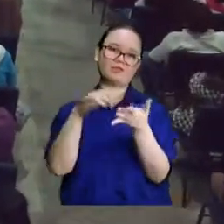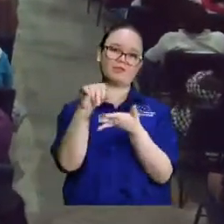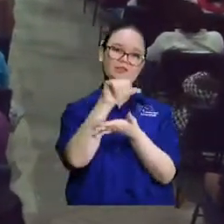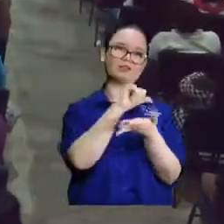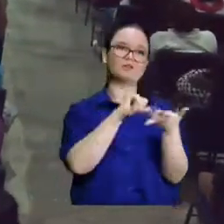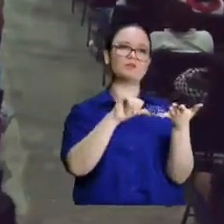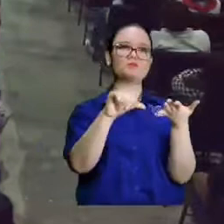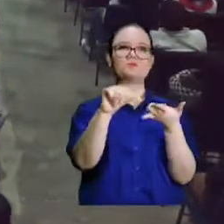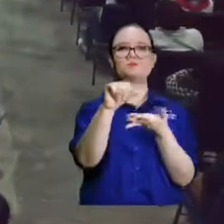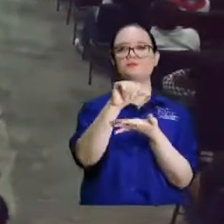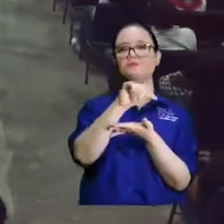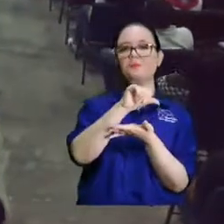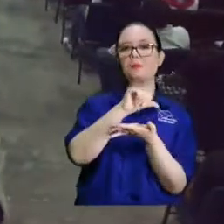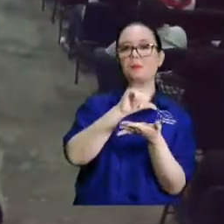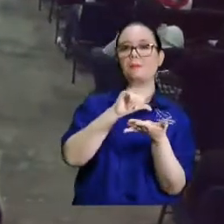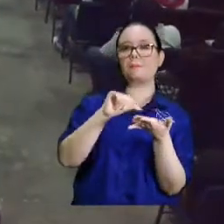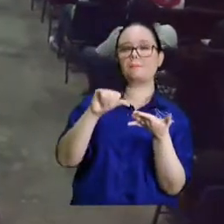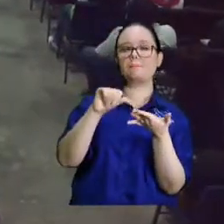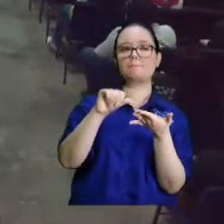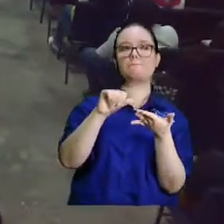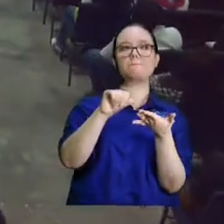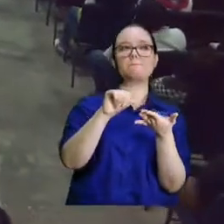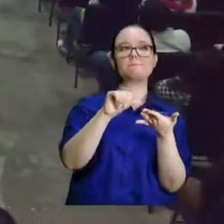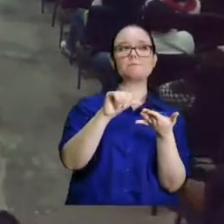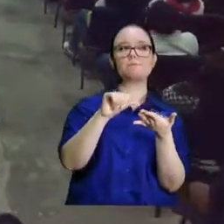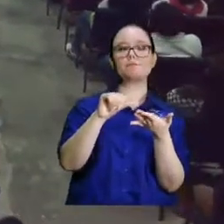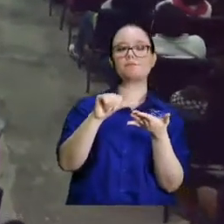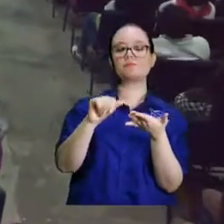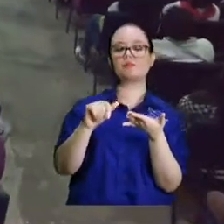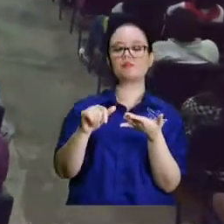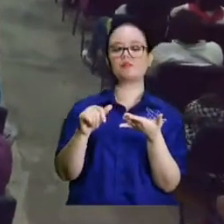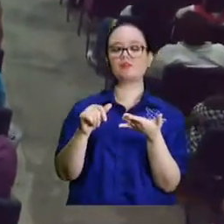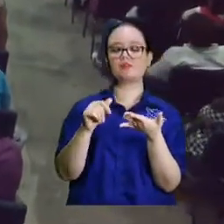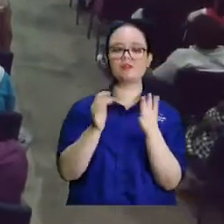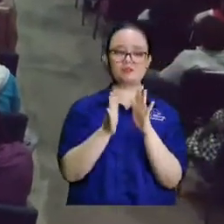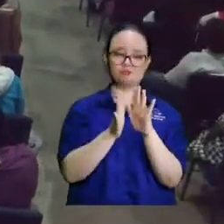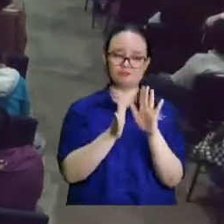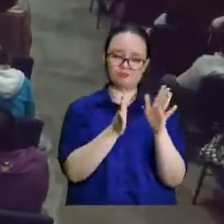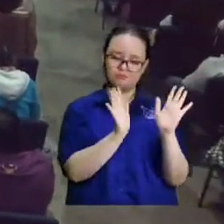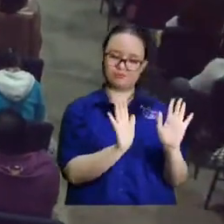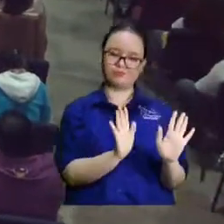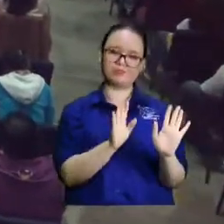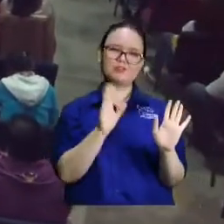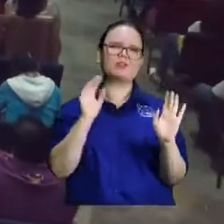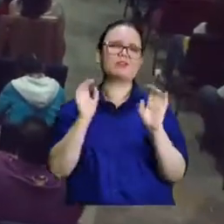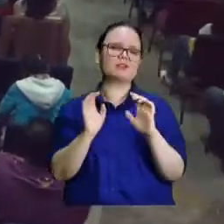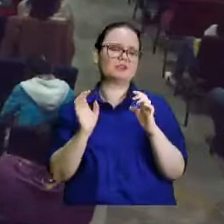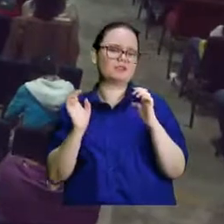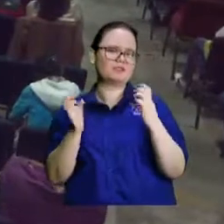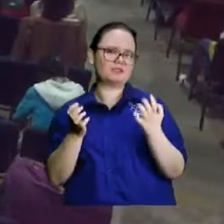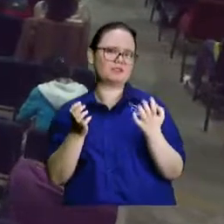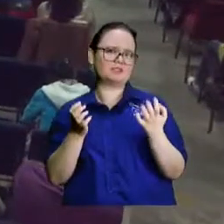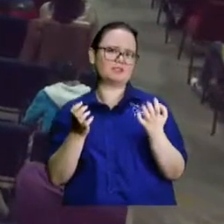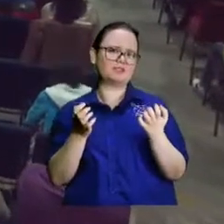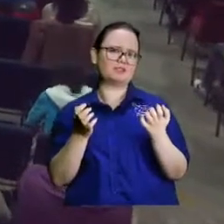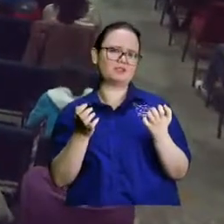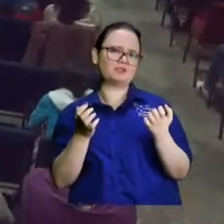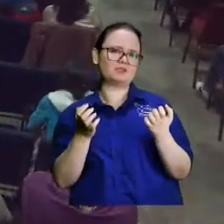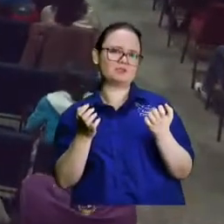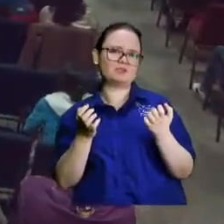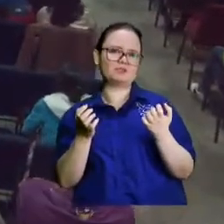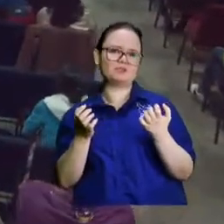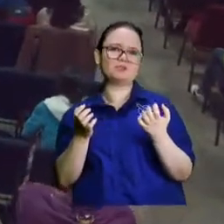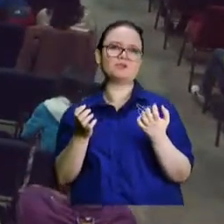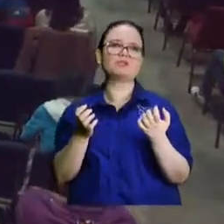llegar. Claro que ahí tendríamos que meter aspectos doctrinales, ¿verdad? Pero en el himno, pero